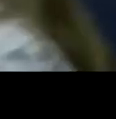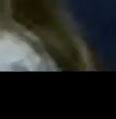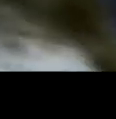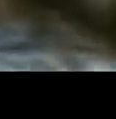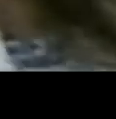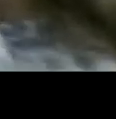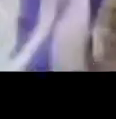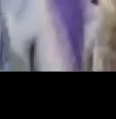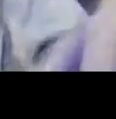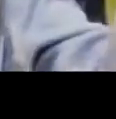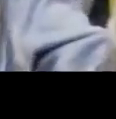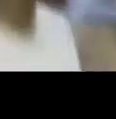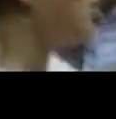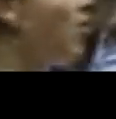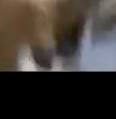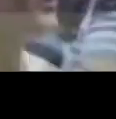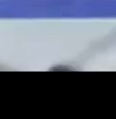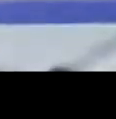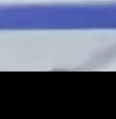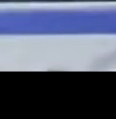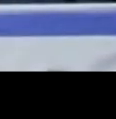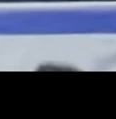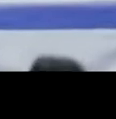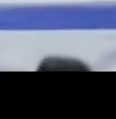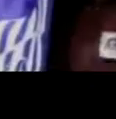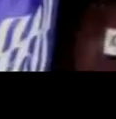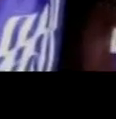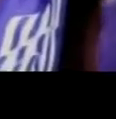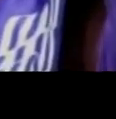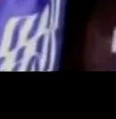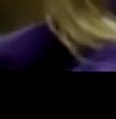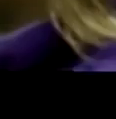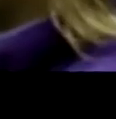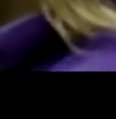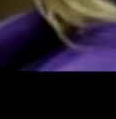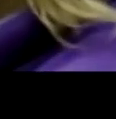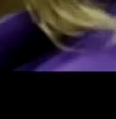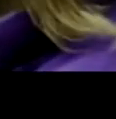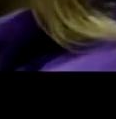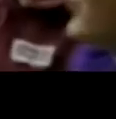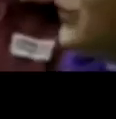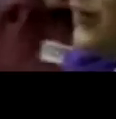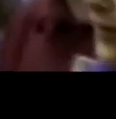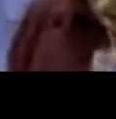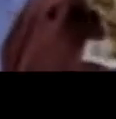ilusión y el último suspiro.